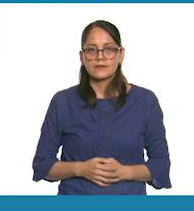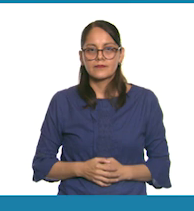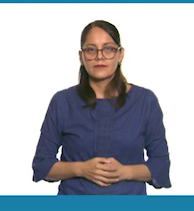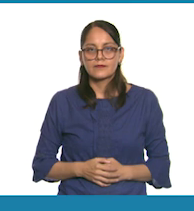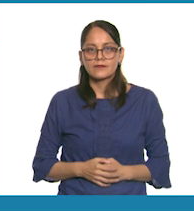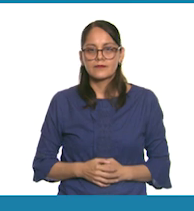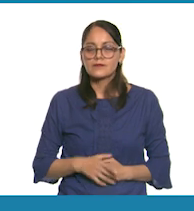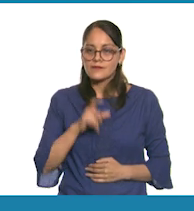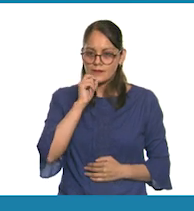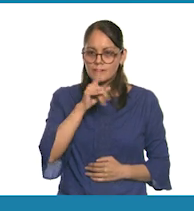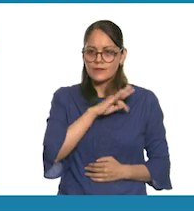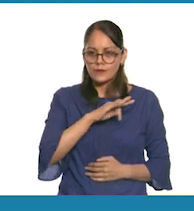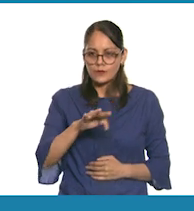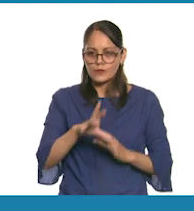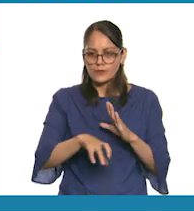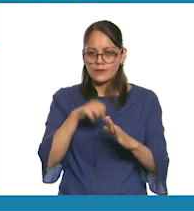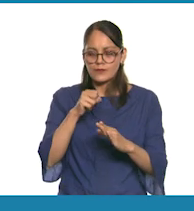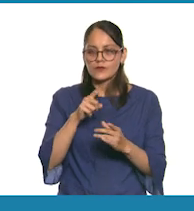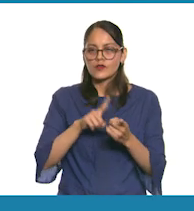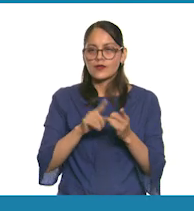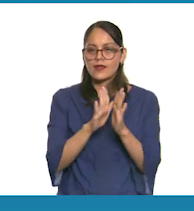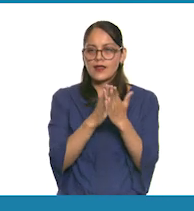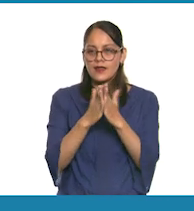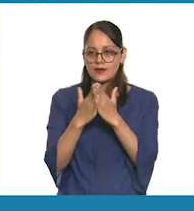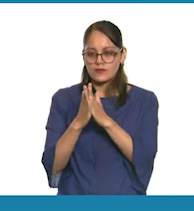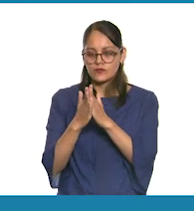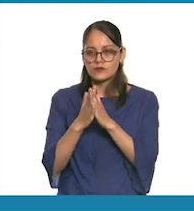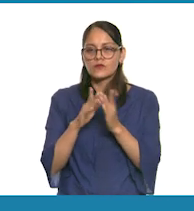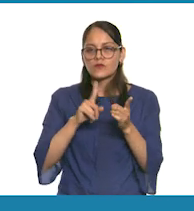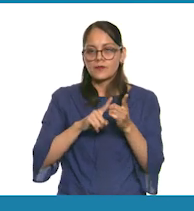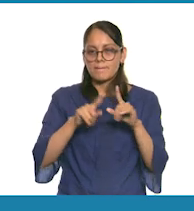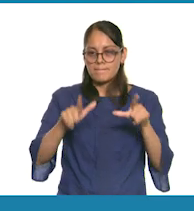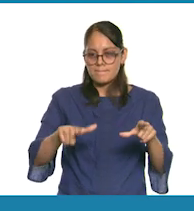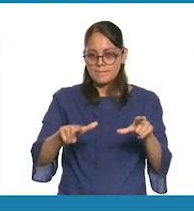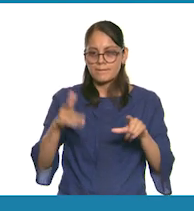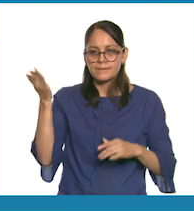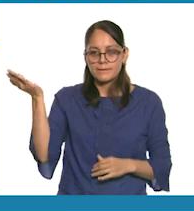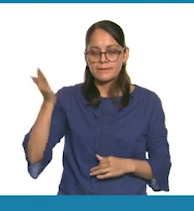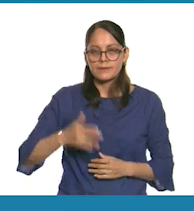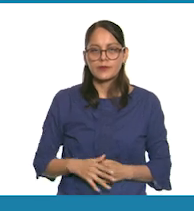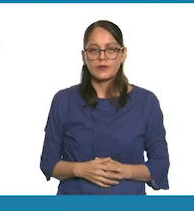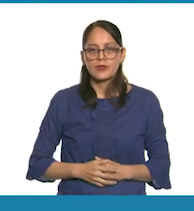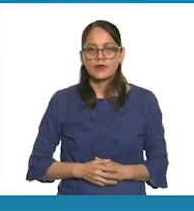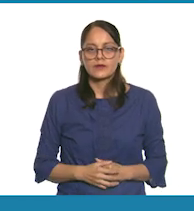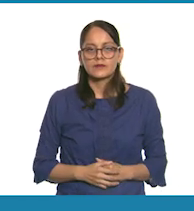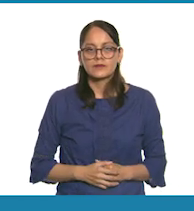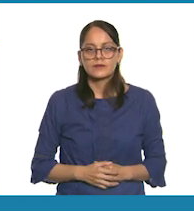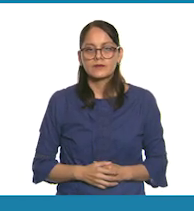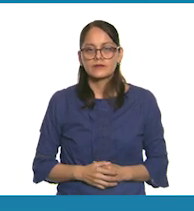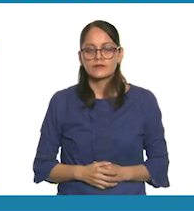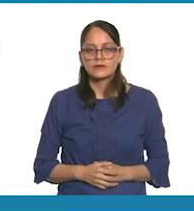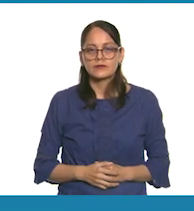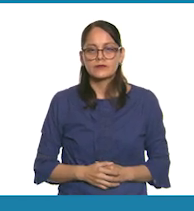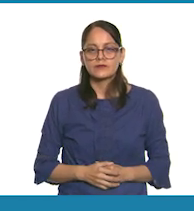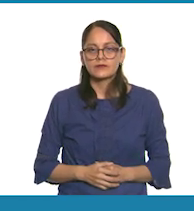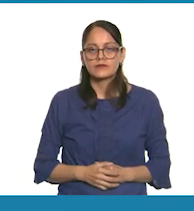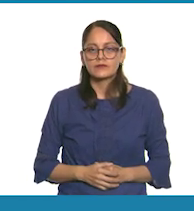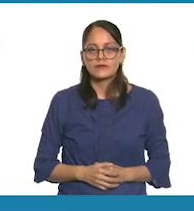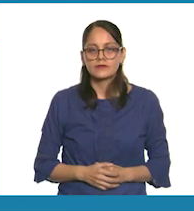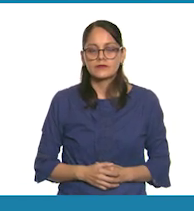También puedes encontrar los libros de texto en la página conaliteg.cep